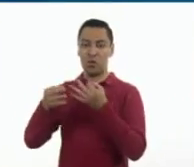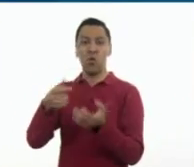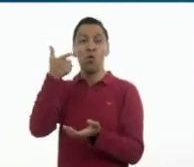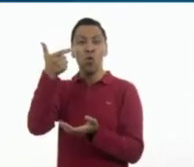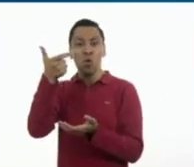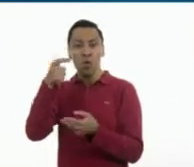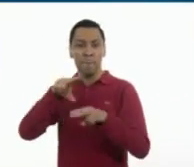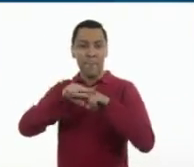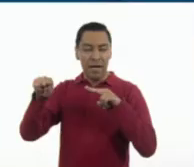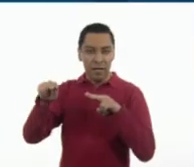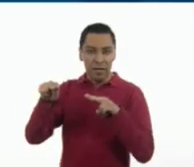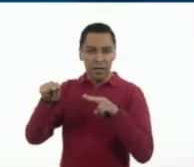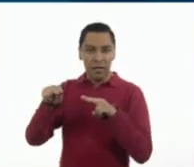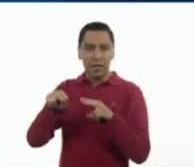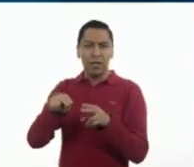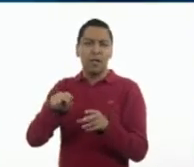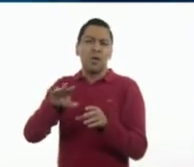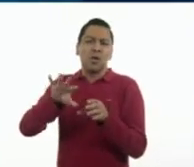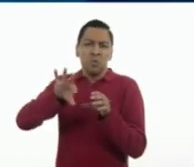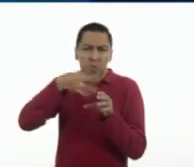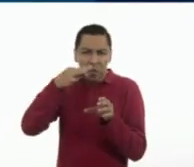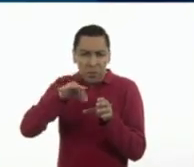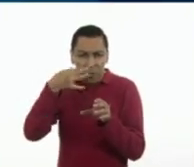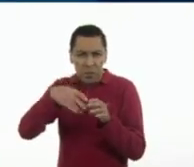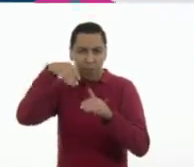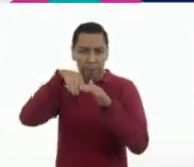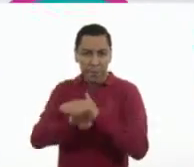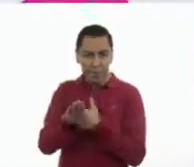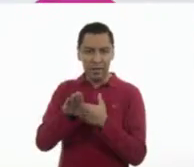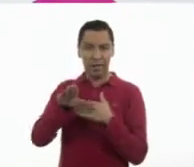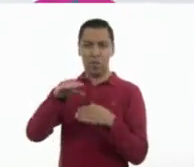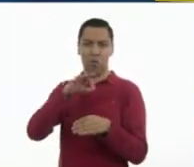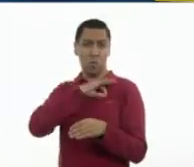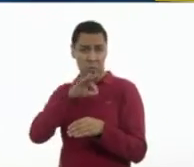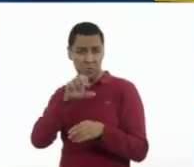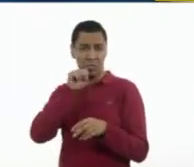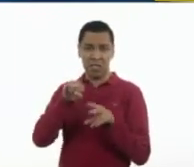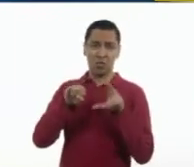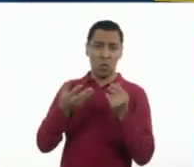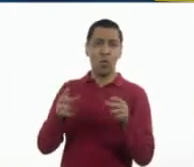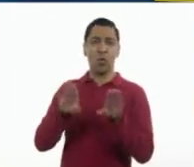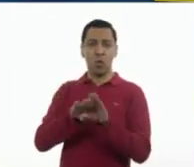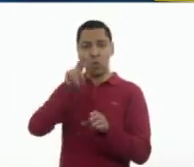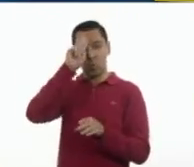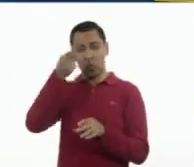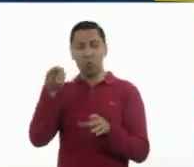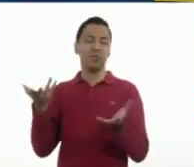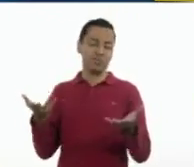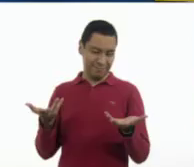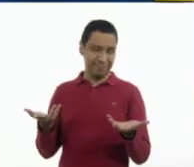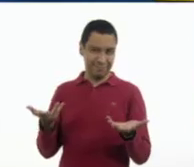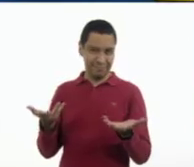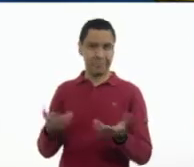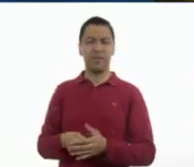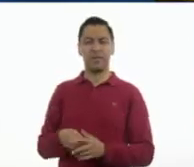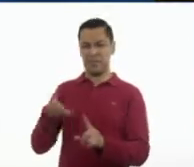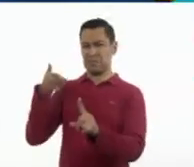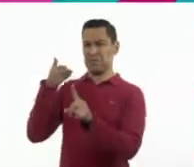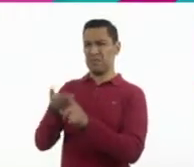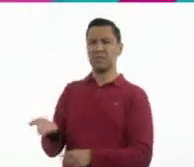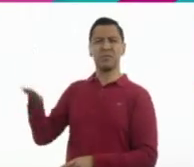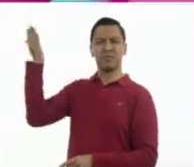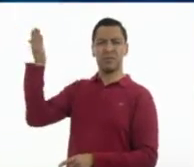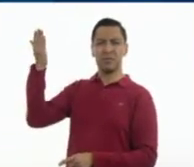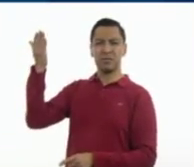algún producto que puedes consumir en el cine. Mmm, colomitos. Ahora bien, ¿qué propósito tiene este